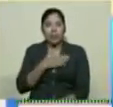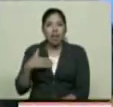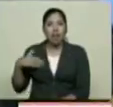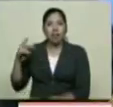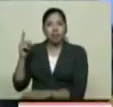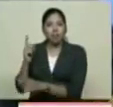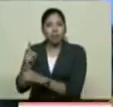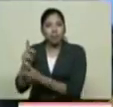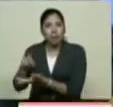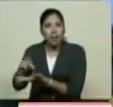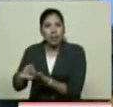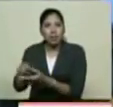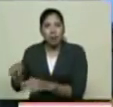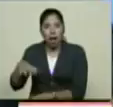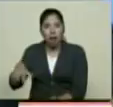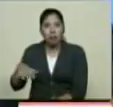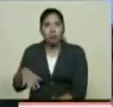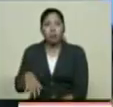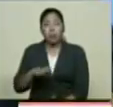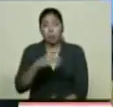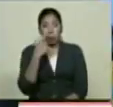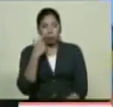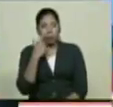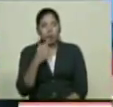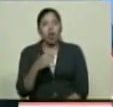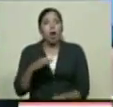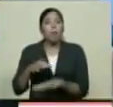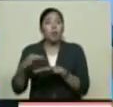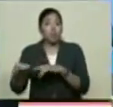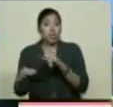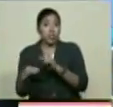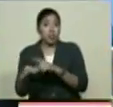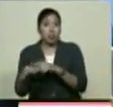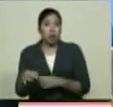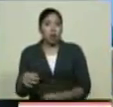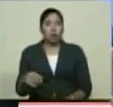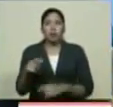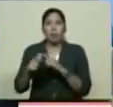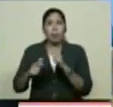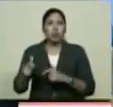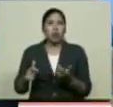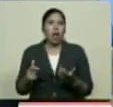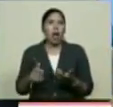Nuestro municipio era un municipio Donde la gente quería irse